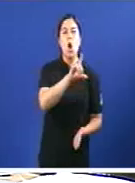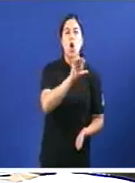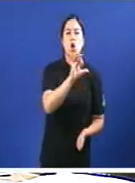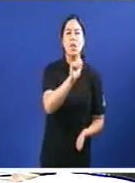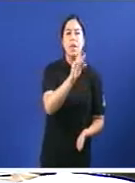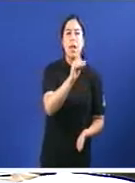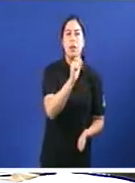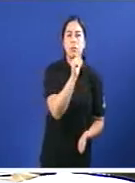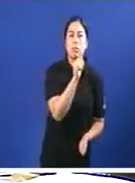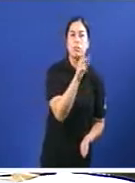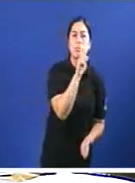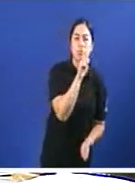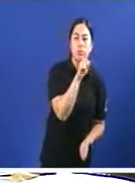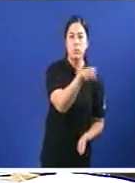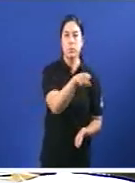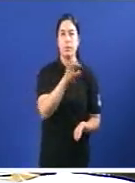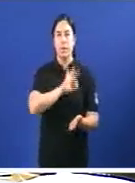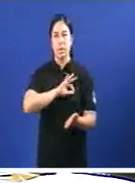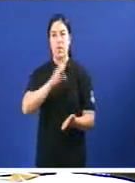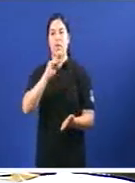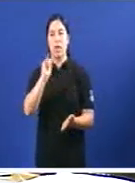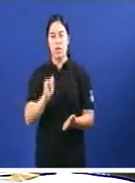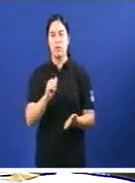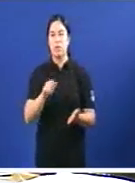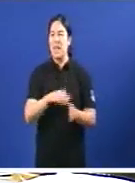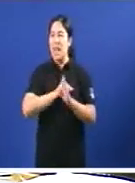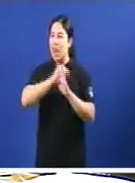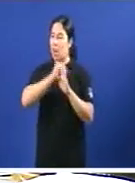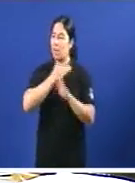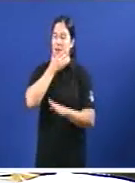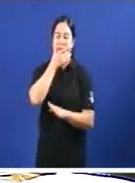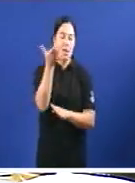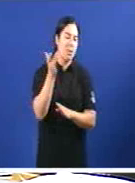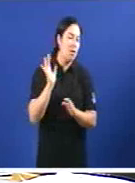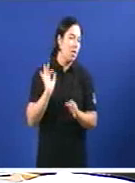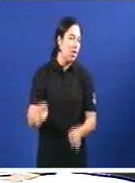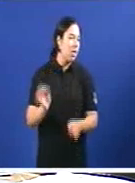Señora Díaz, tenga palabra Gracias, señora presidenta, que nivel, que vergoña, de verdad Señor Feijón